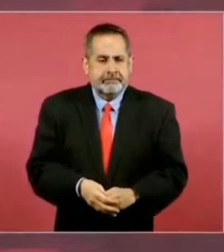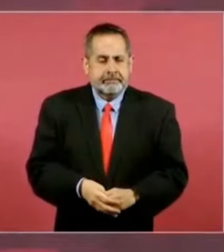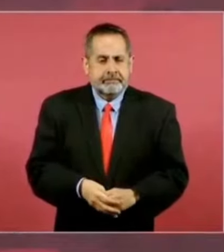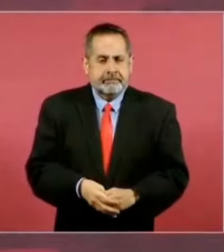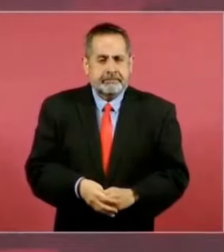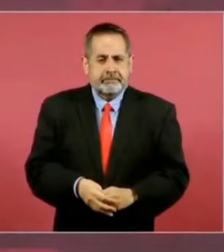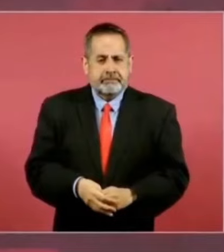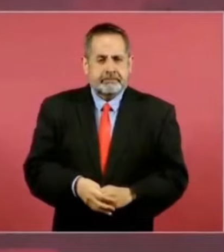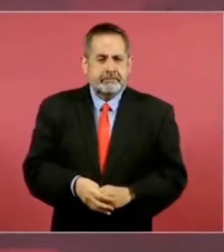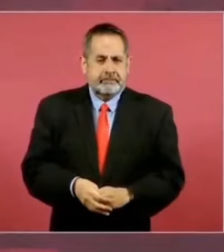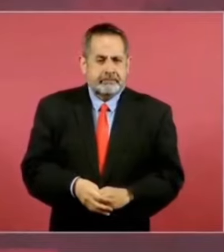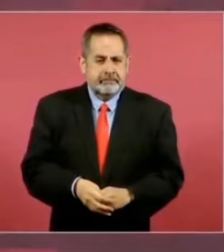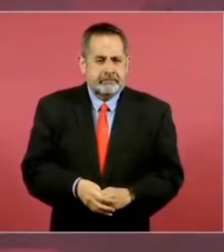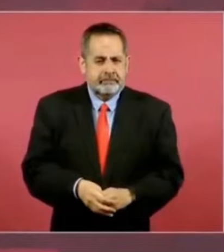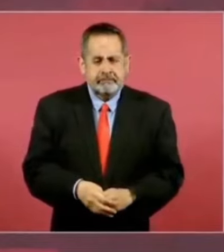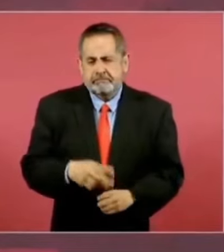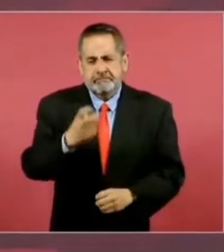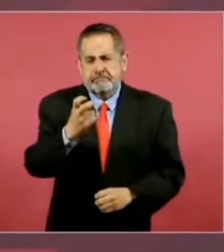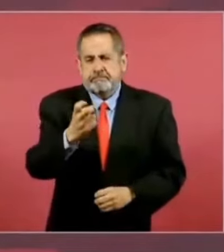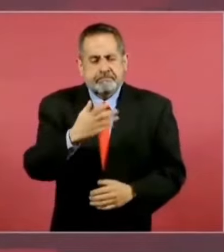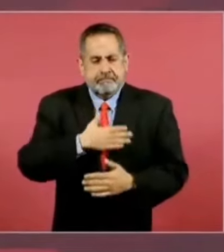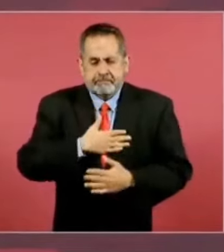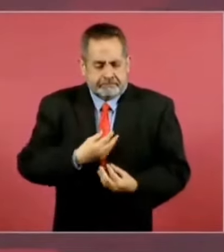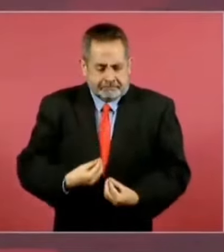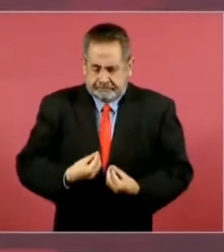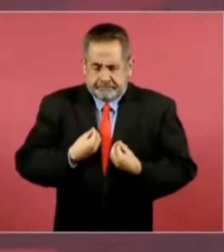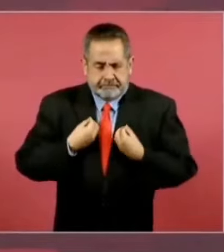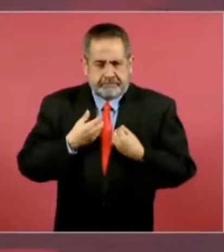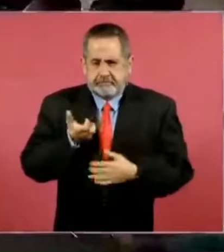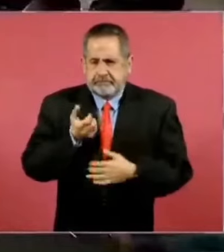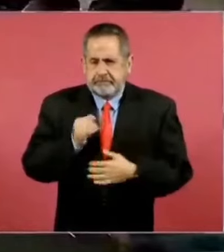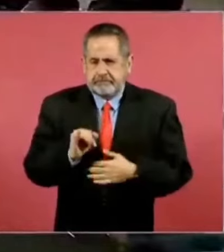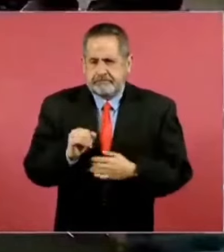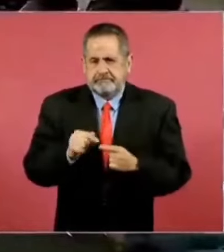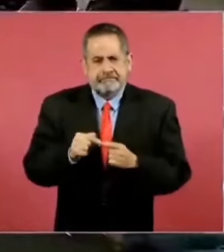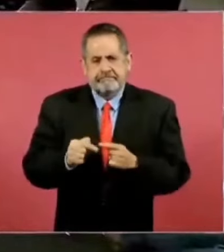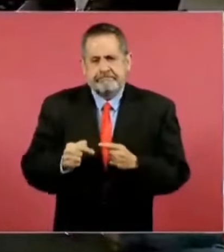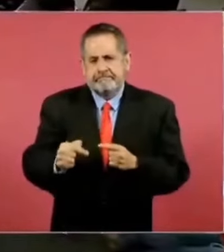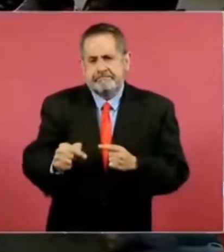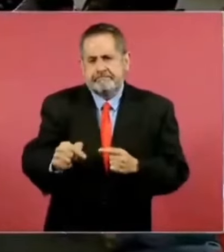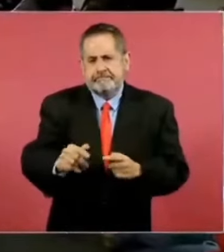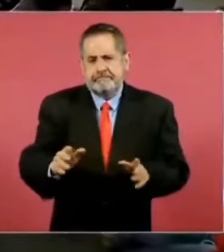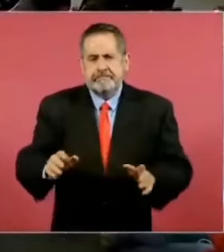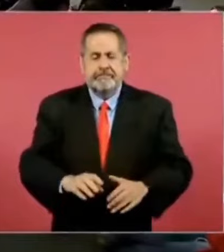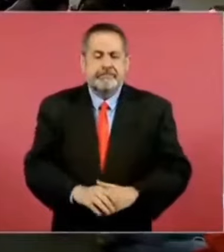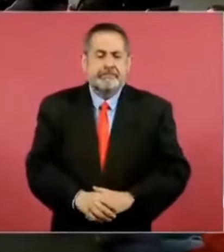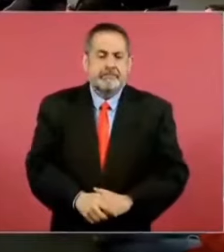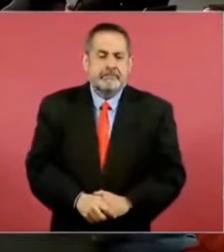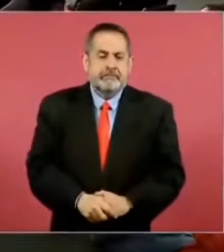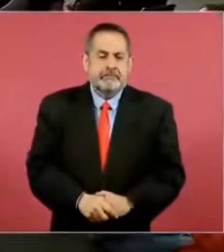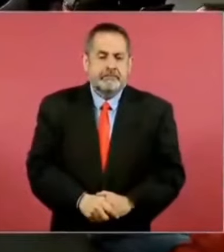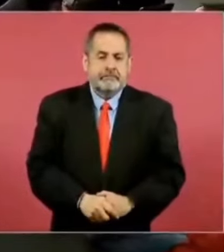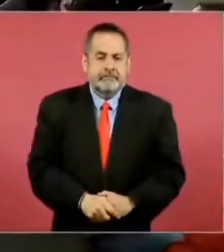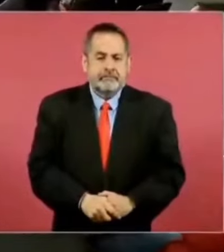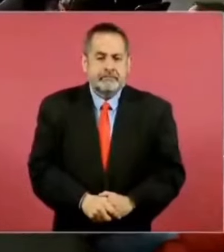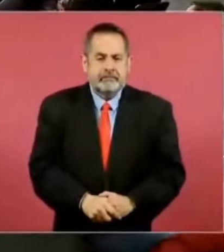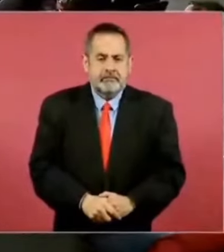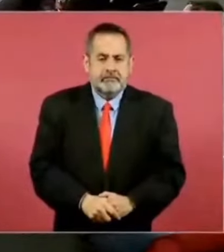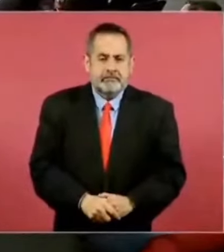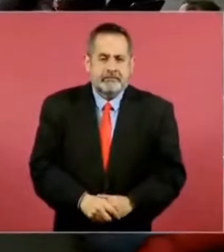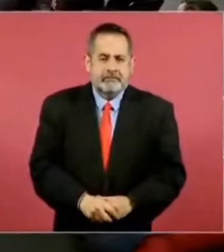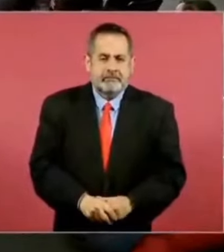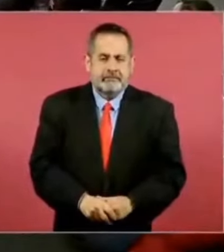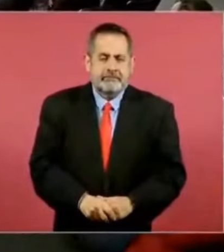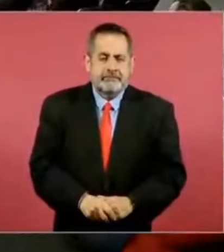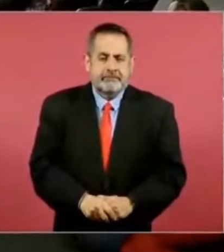y esa va a ser la vida. ¿Puedo leer sus anécdotas y todo lo que va a estar